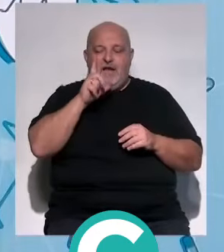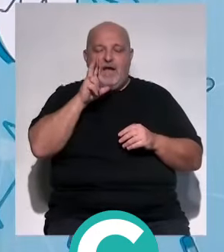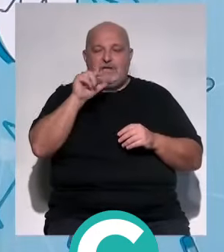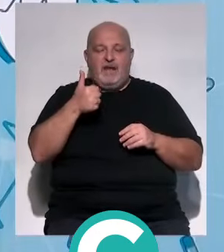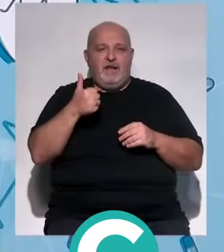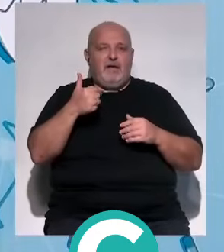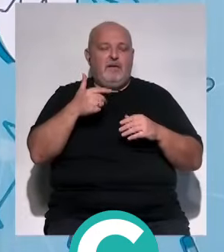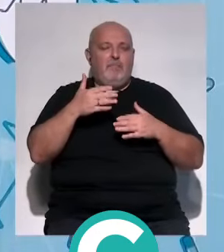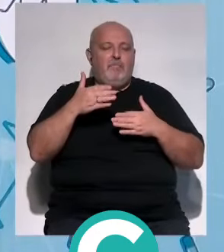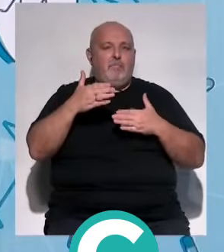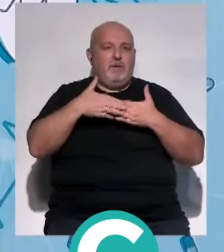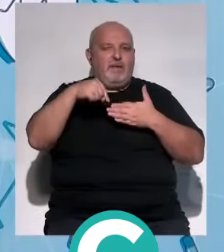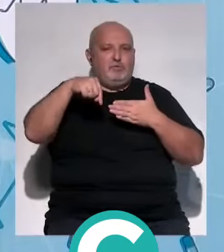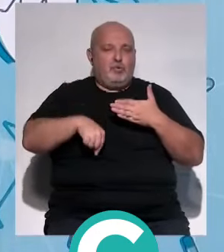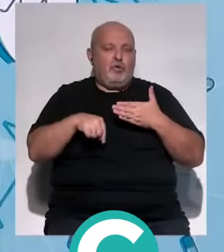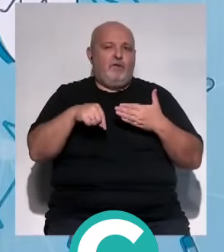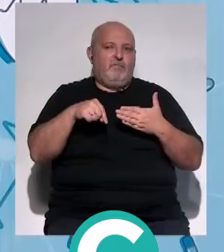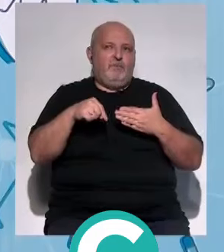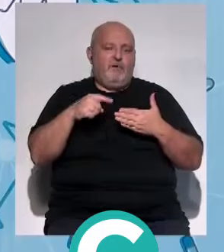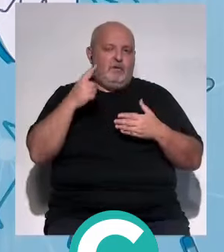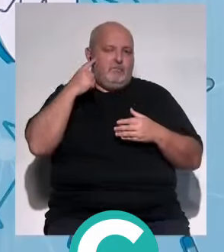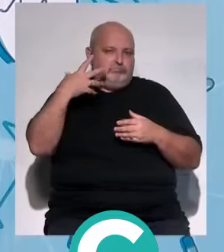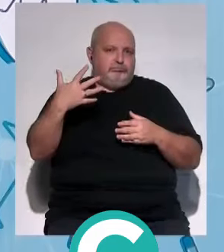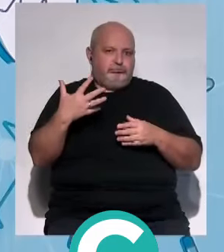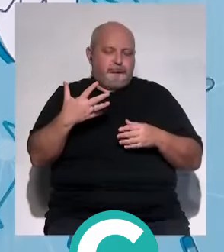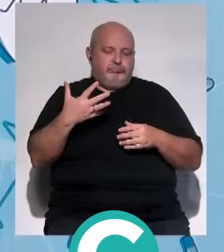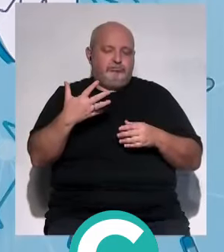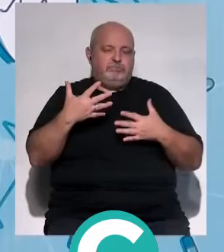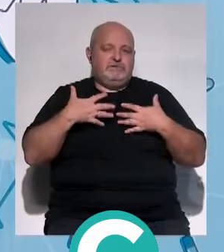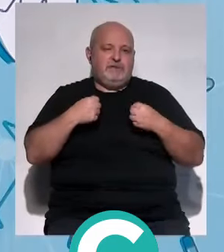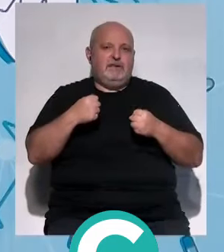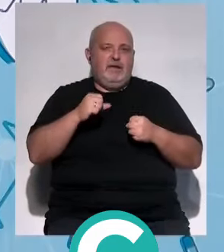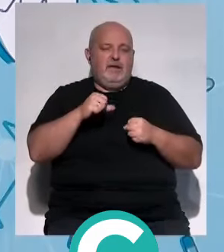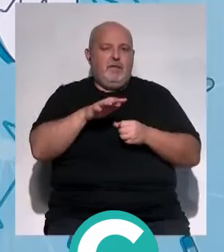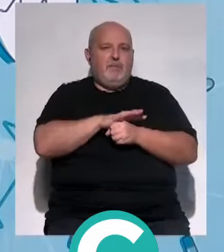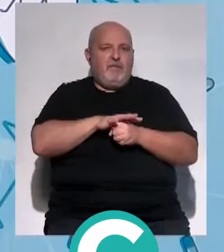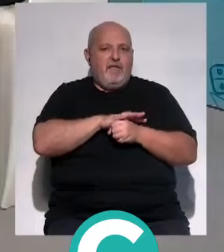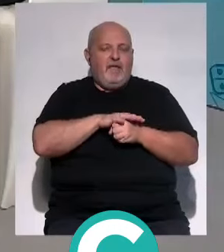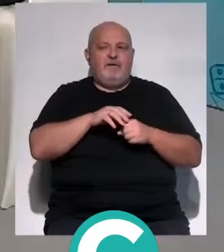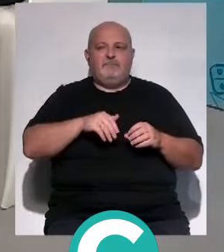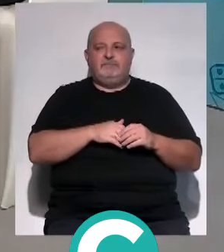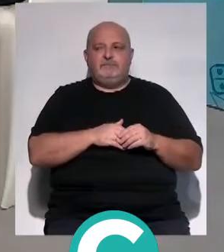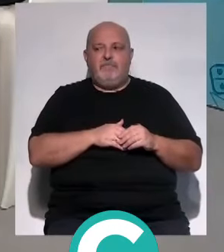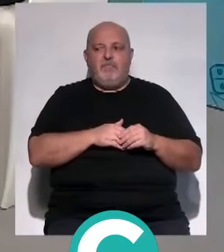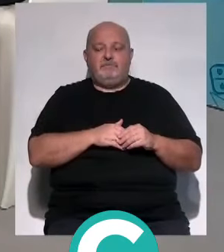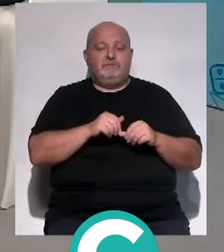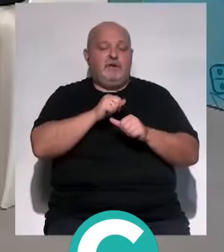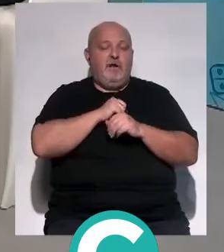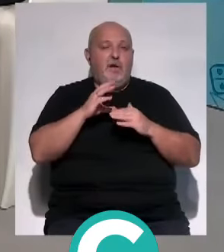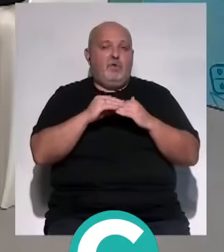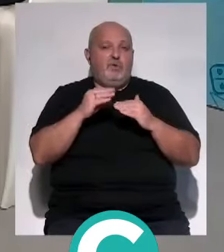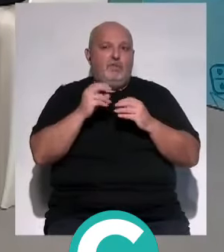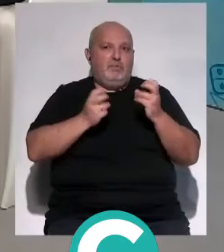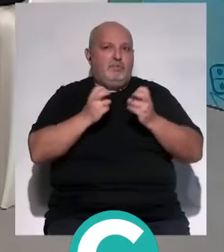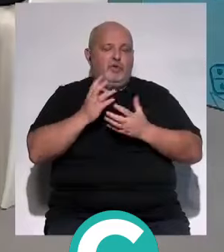Puerta del Sur somos referencia en la sanidad provincial y tenemos pacientes